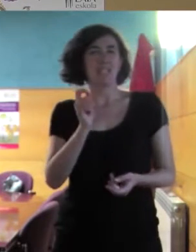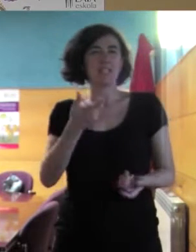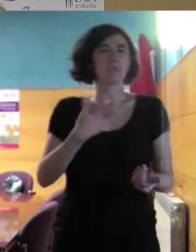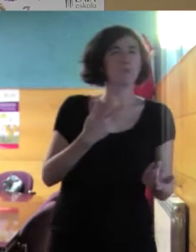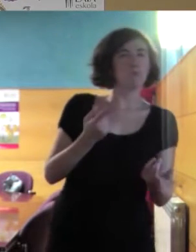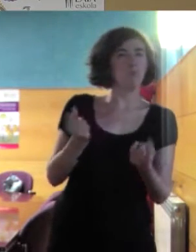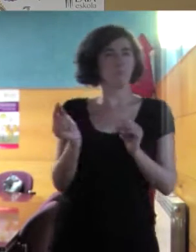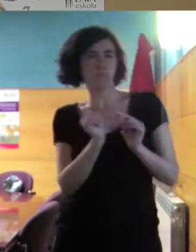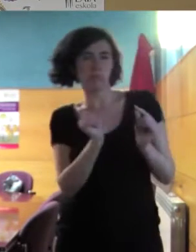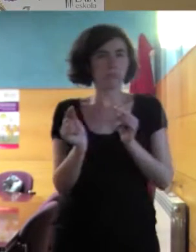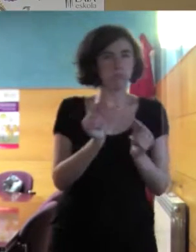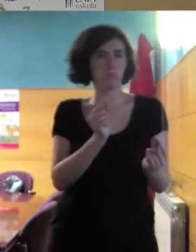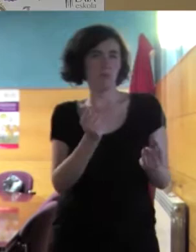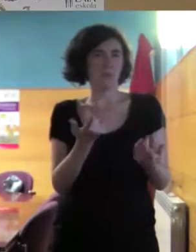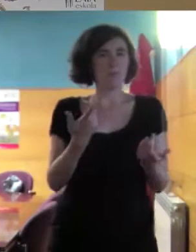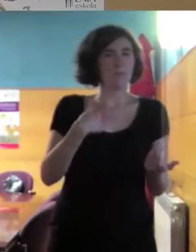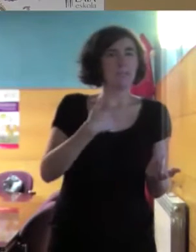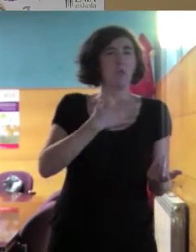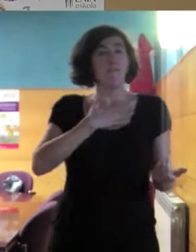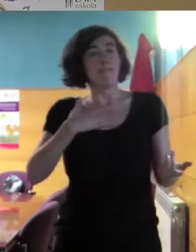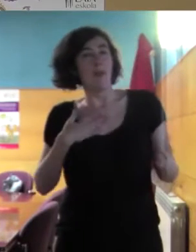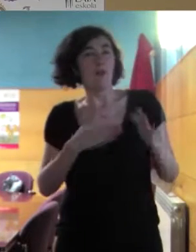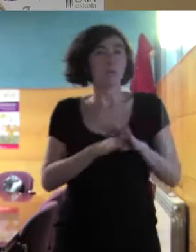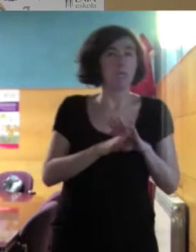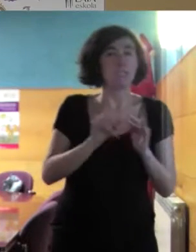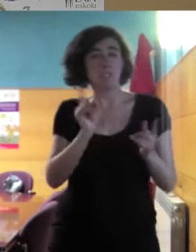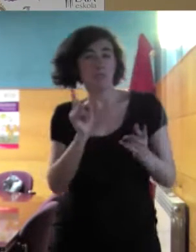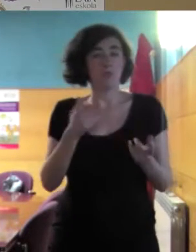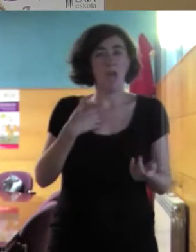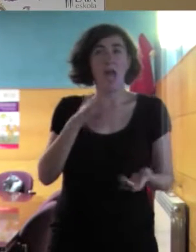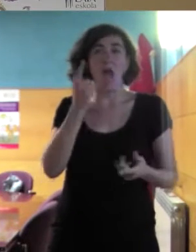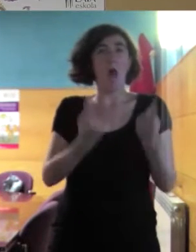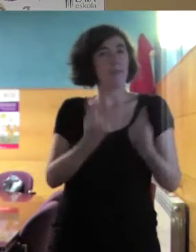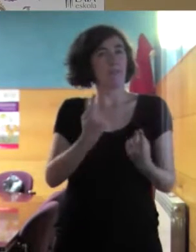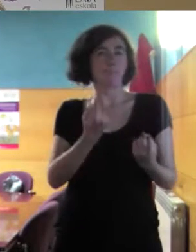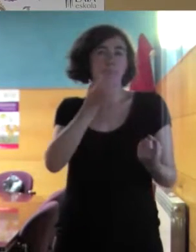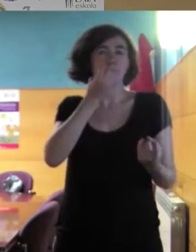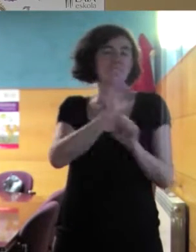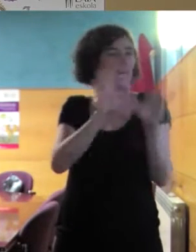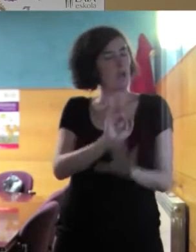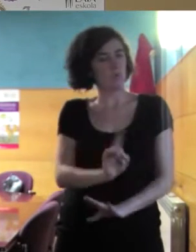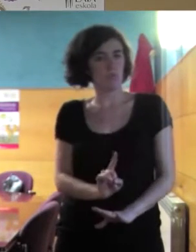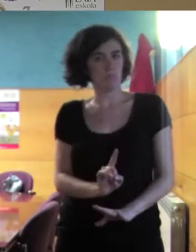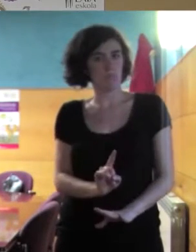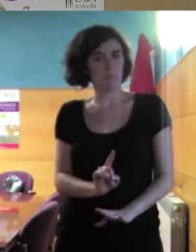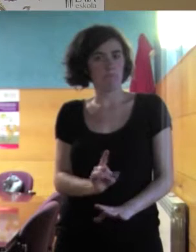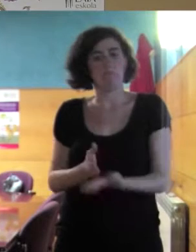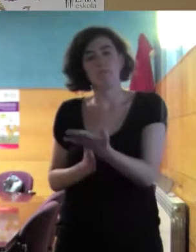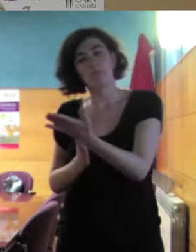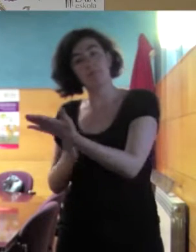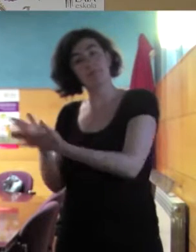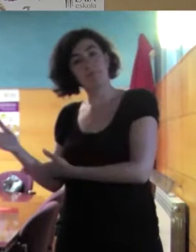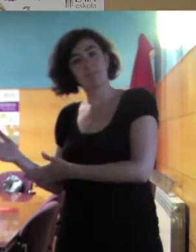mantenemos unas cosas y otras no, pero bueno, digamos para que nos entendamos. Y el otro parámetro que tenemos que